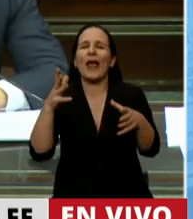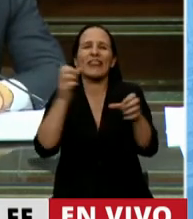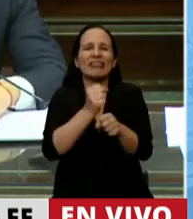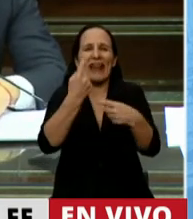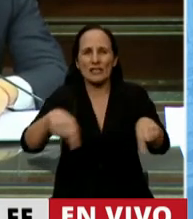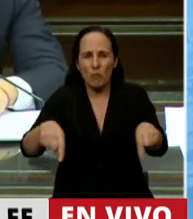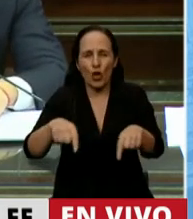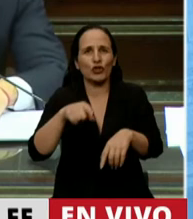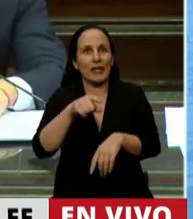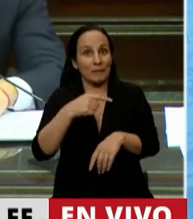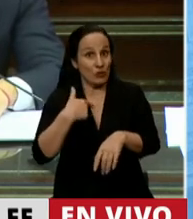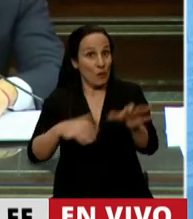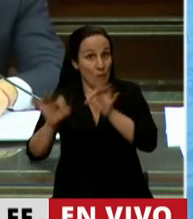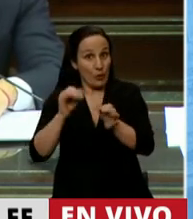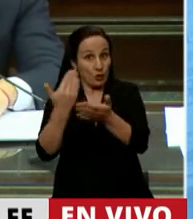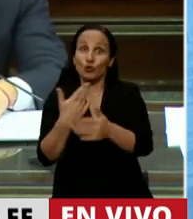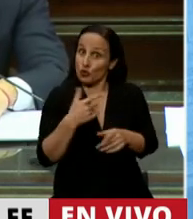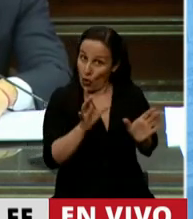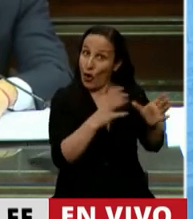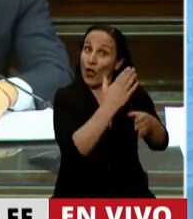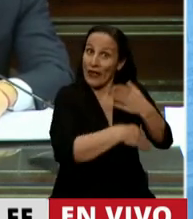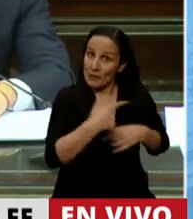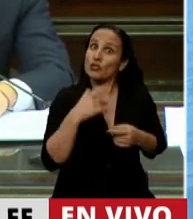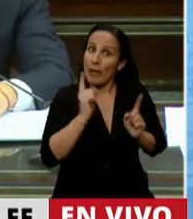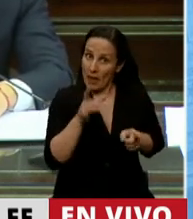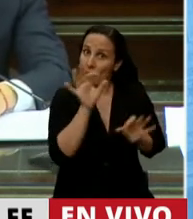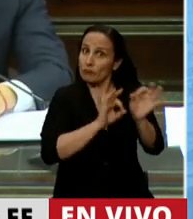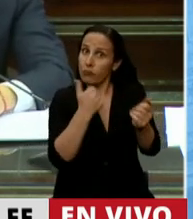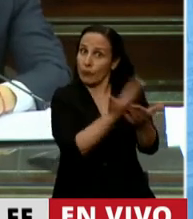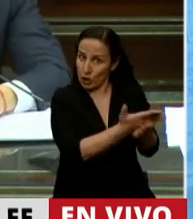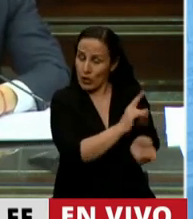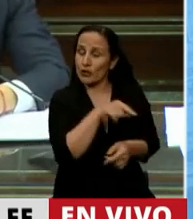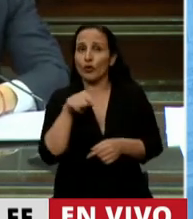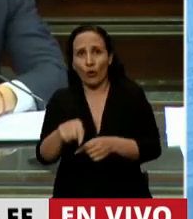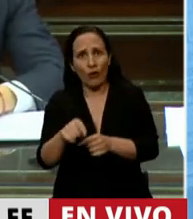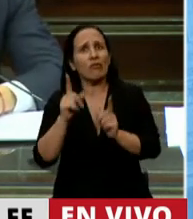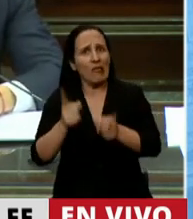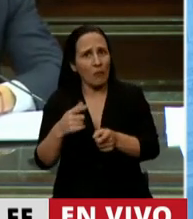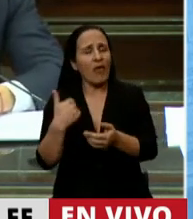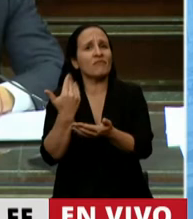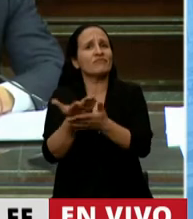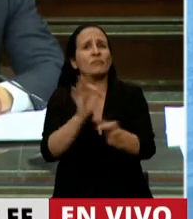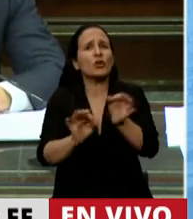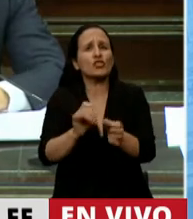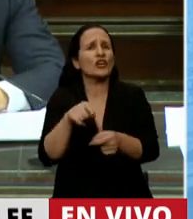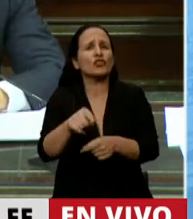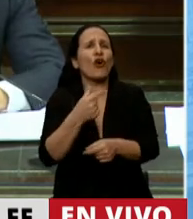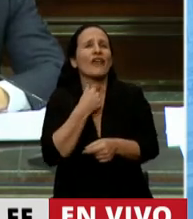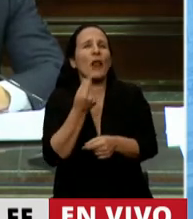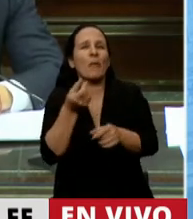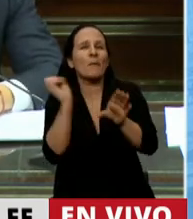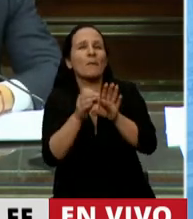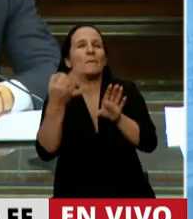como lo hice con discapacidad, también presenté un proyecto en relación a crear un fondo extraordinario. Yo quisiera